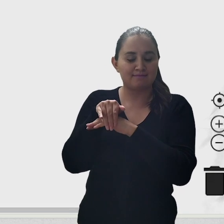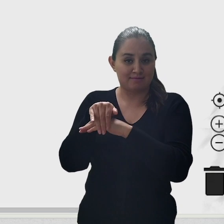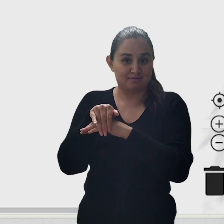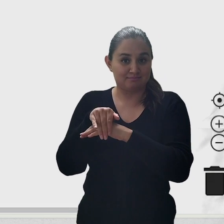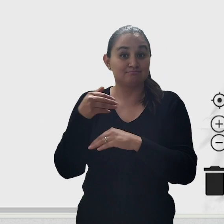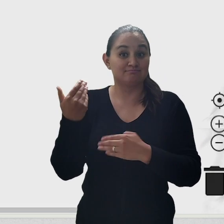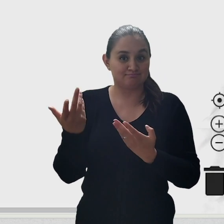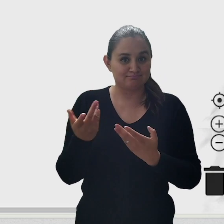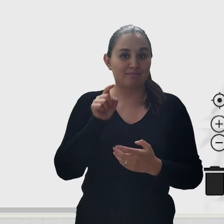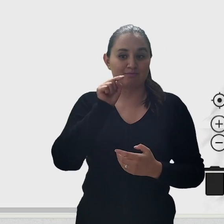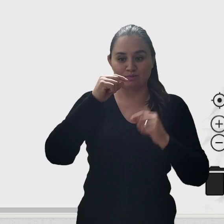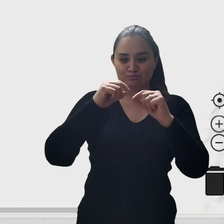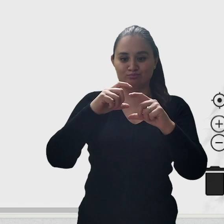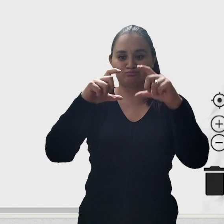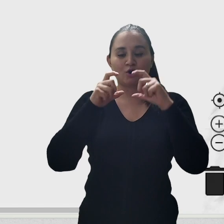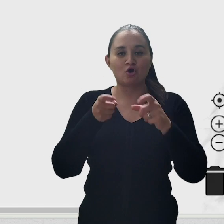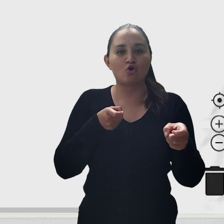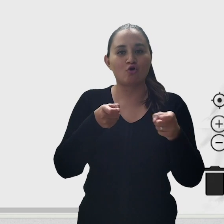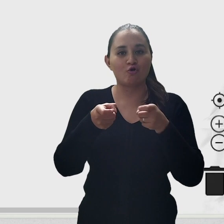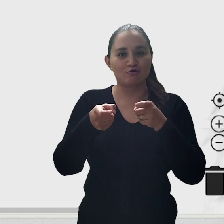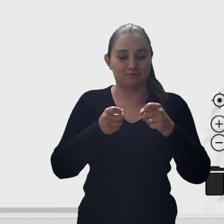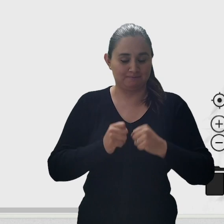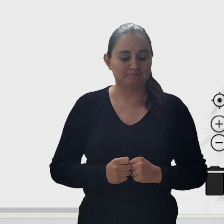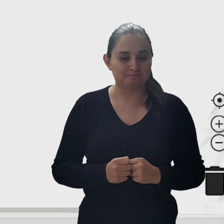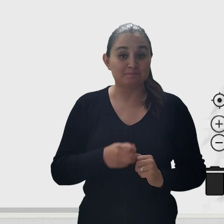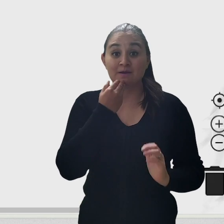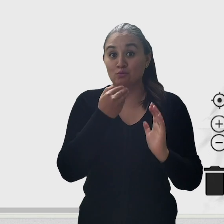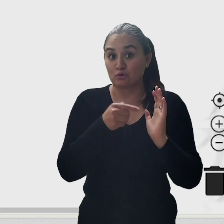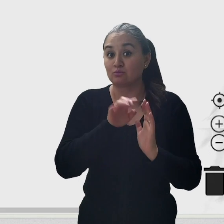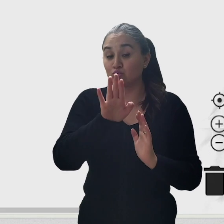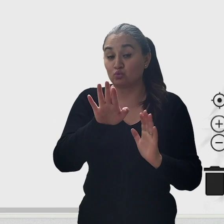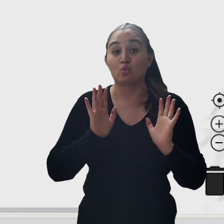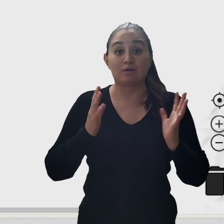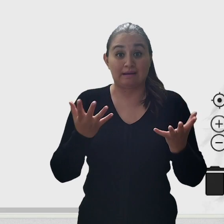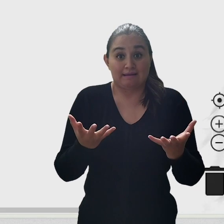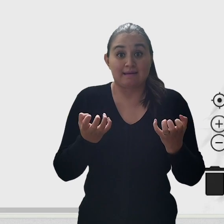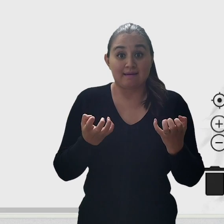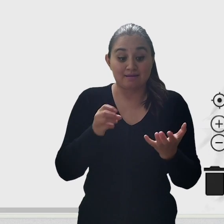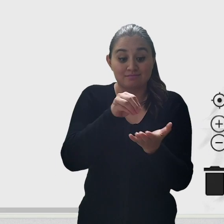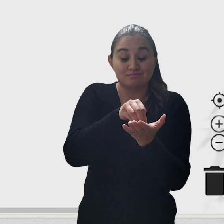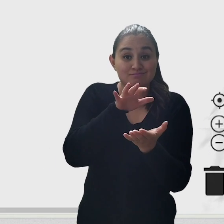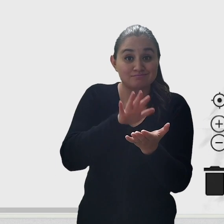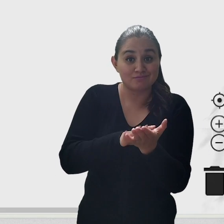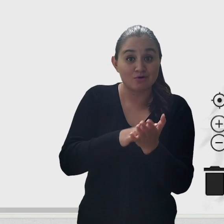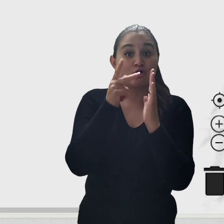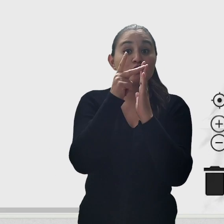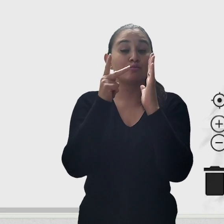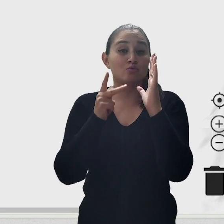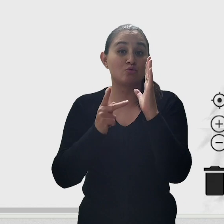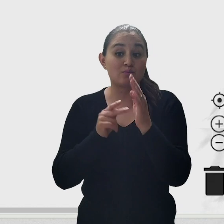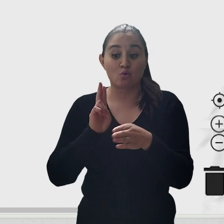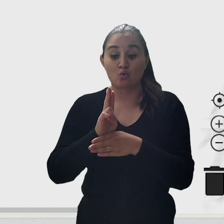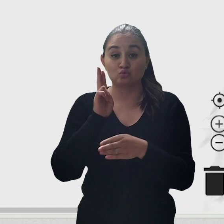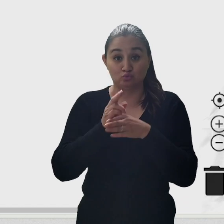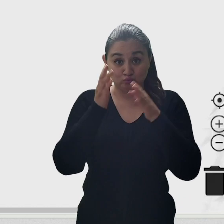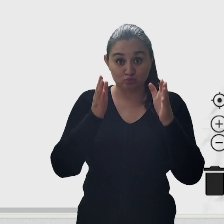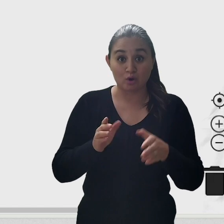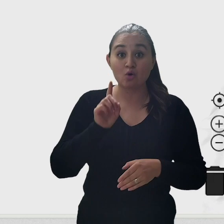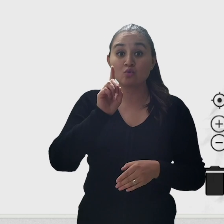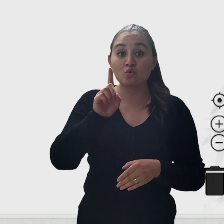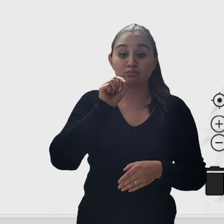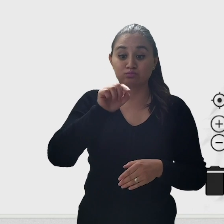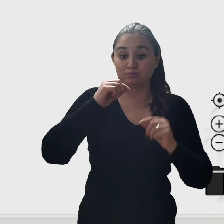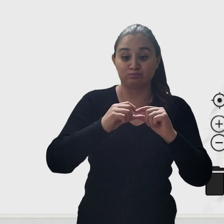Vamos a definir qué queremos que haga nuestro programa cuando el usuario dé un clic en el botón. Queremos que cambie